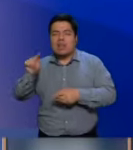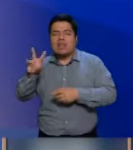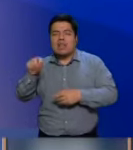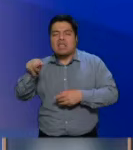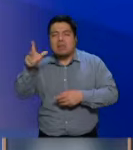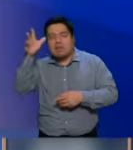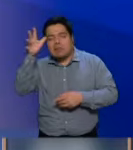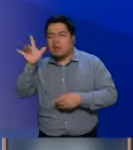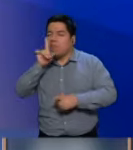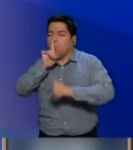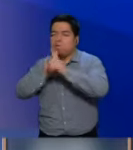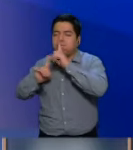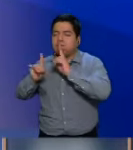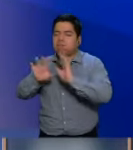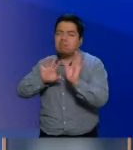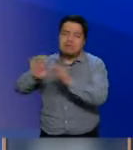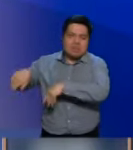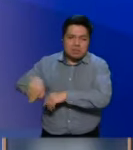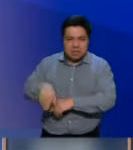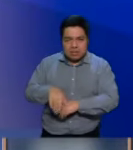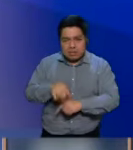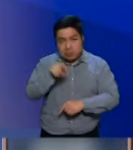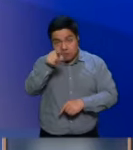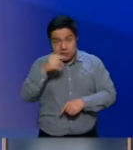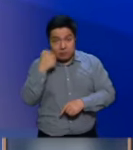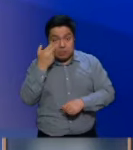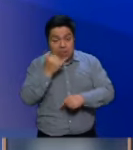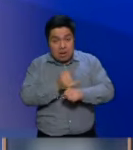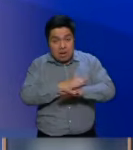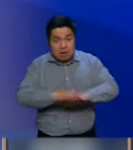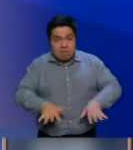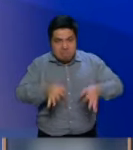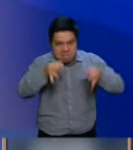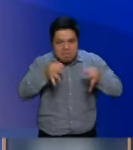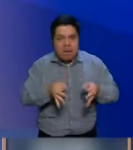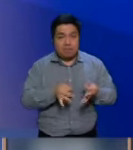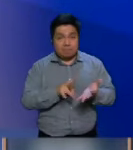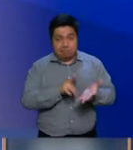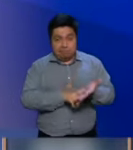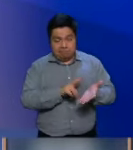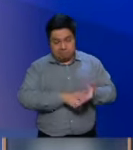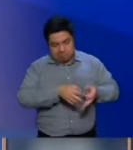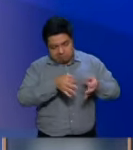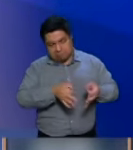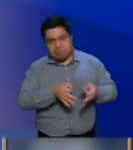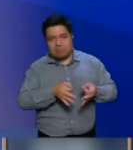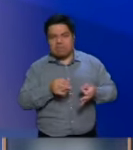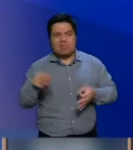pero me parece que el punto ya está bastante claro. Si usted quiere información verificada, contextualizada y oportuna, ya no escuche a ese señor. Gracias.